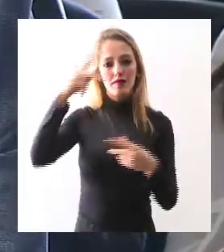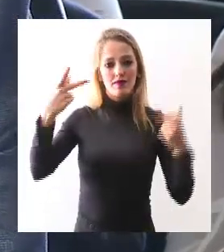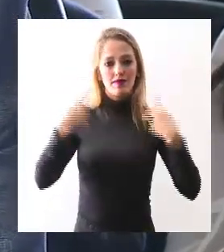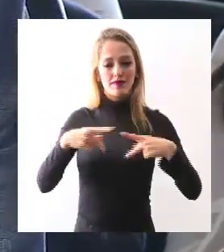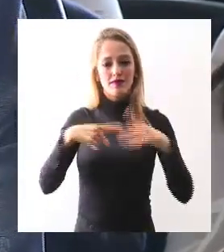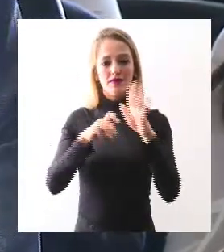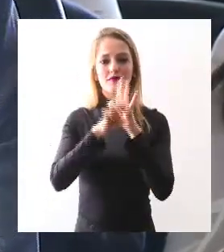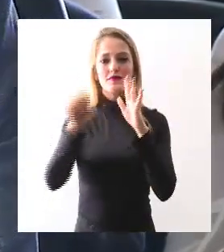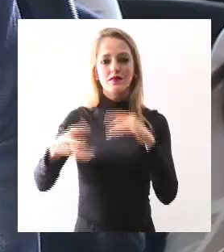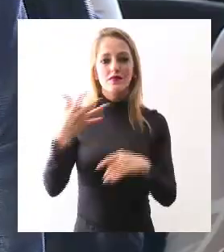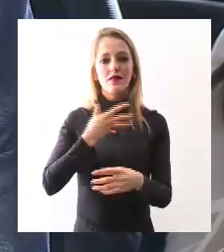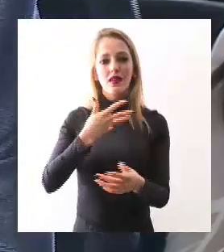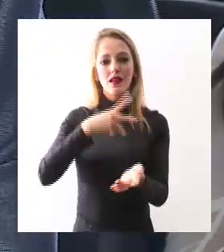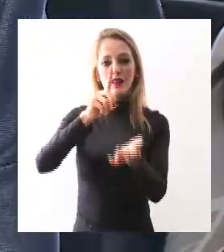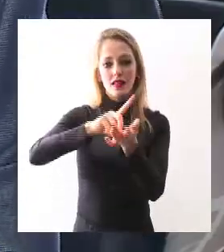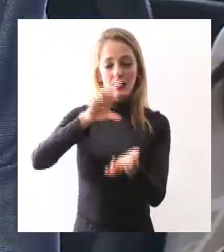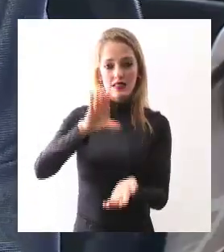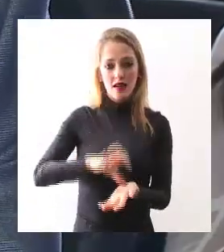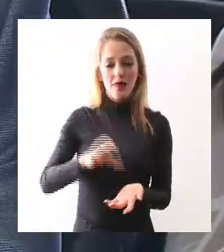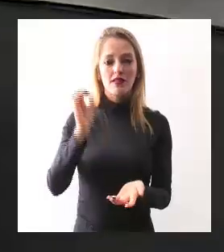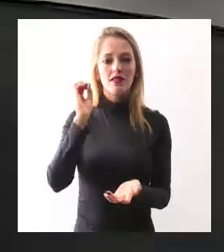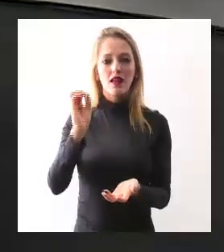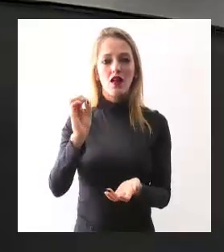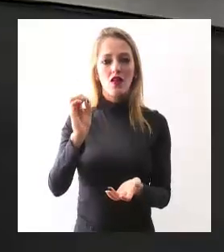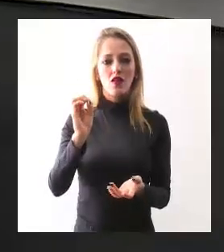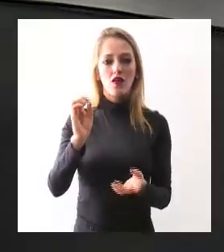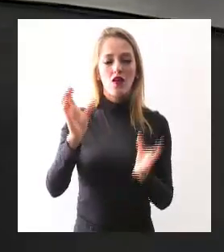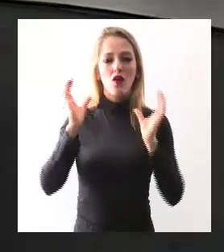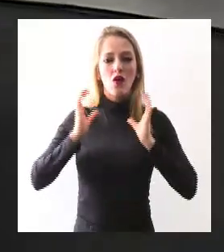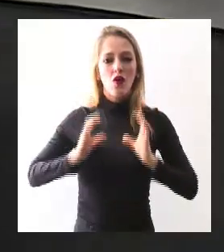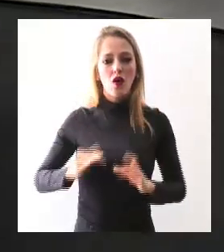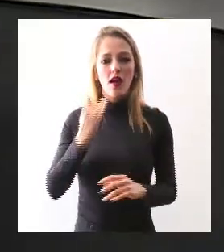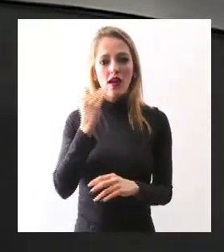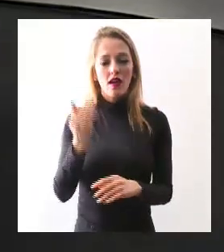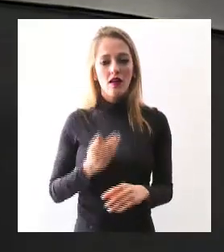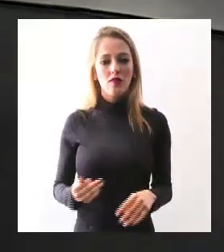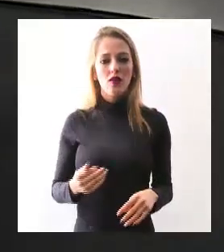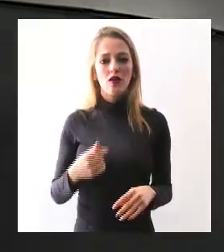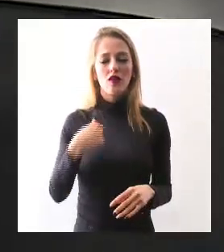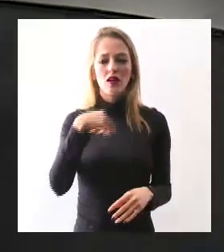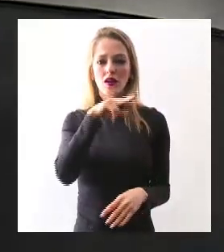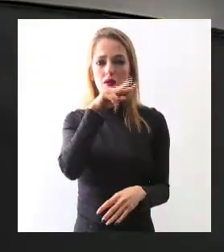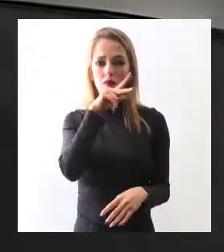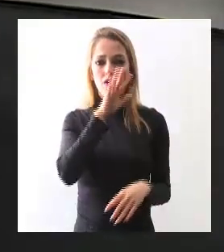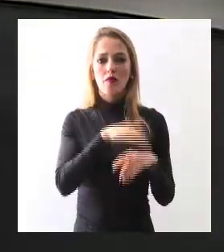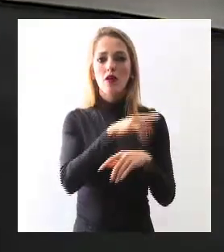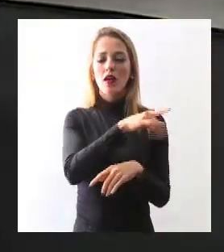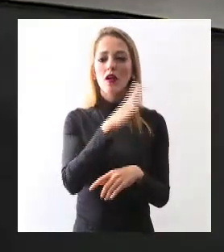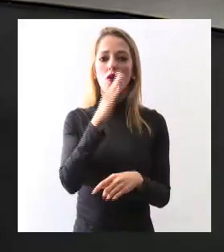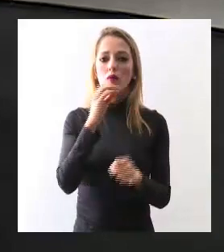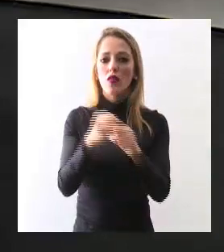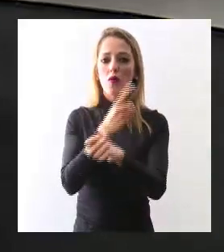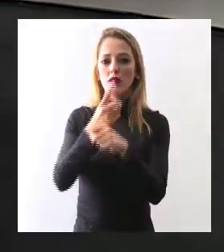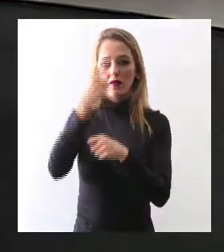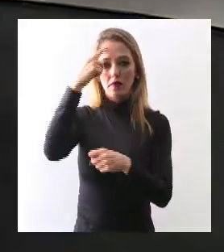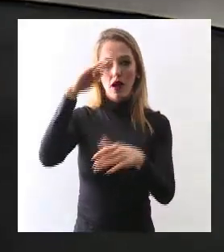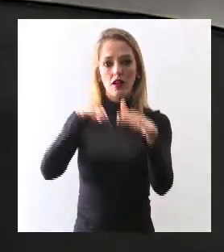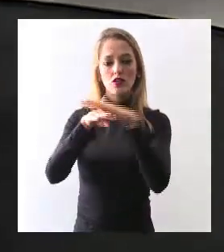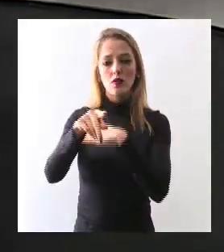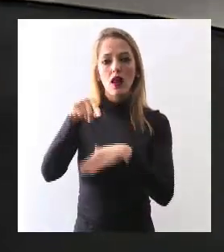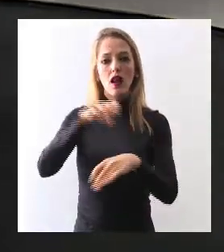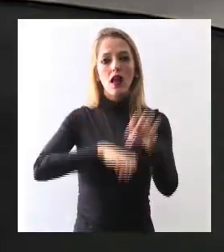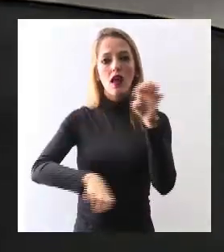impedimento físico o genético, preocupándome ya que no tienen la oportunidad de superarse, me gustaría saber, dice,